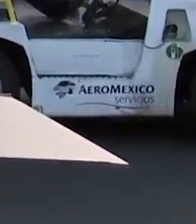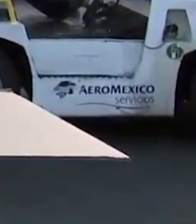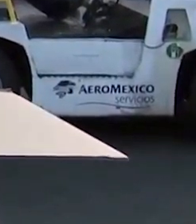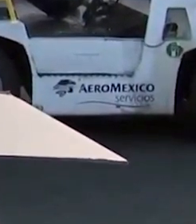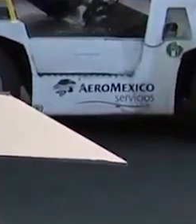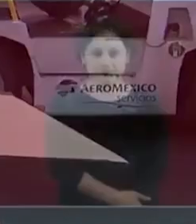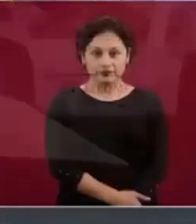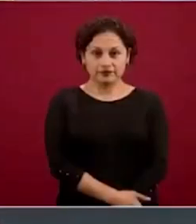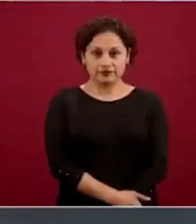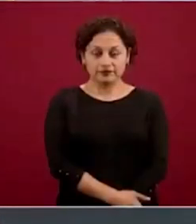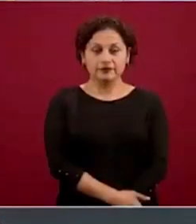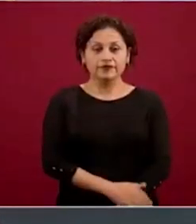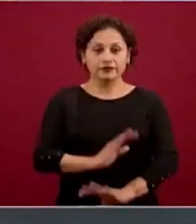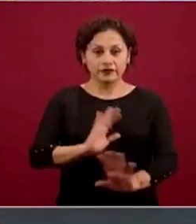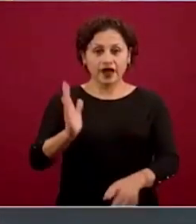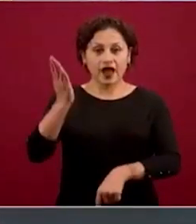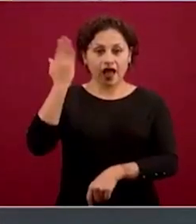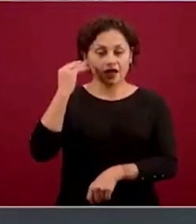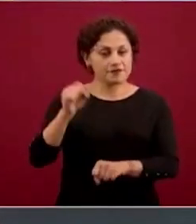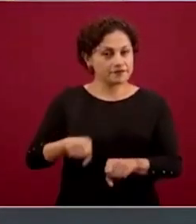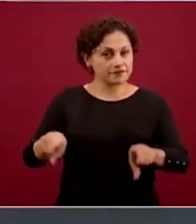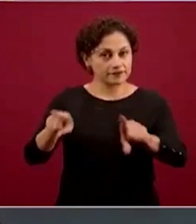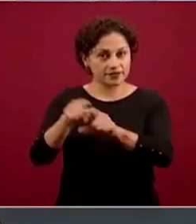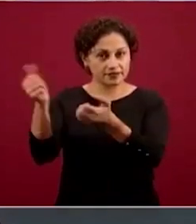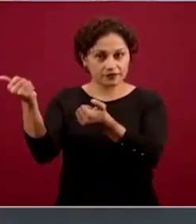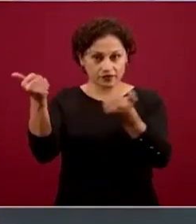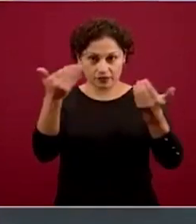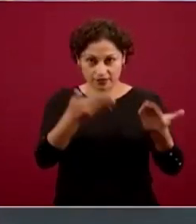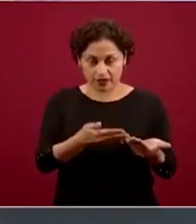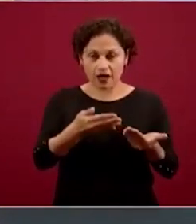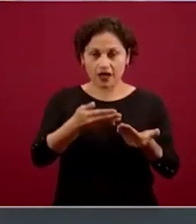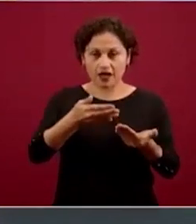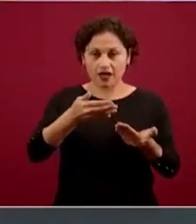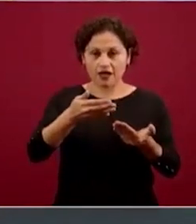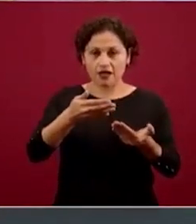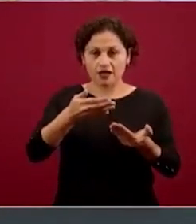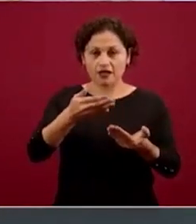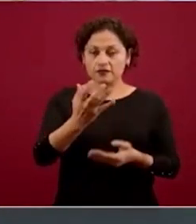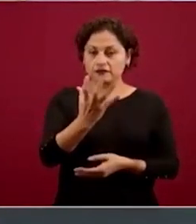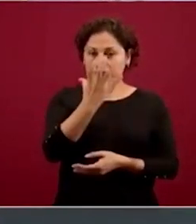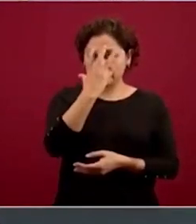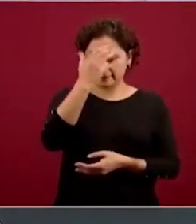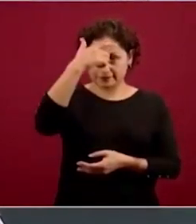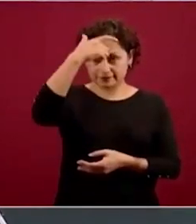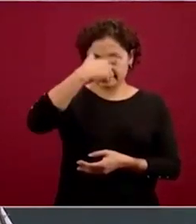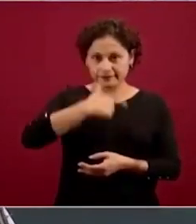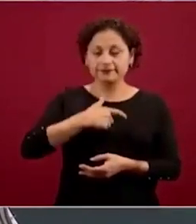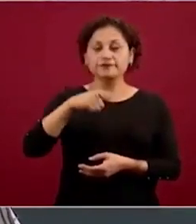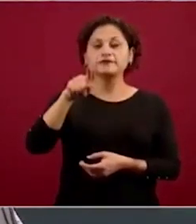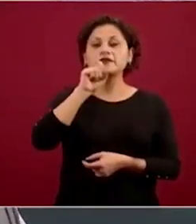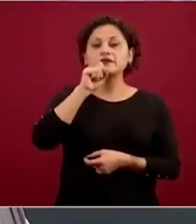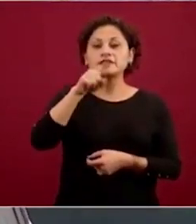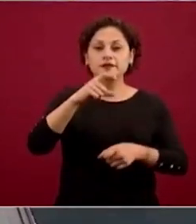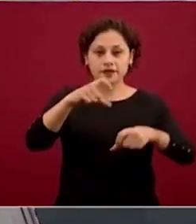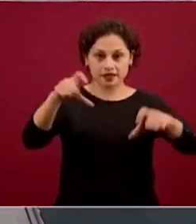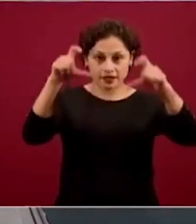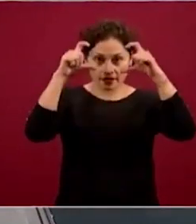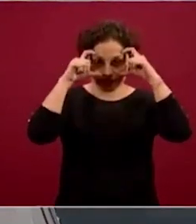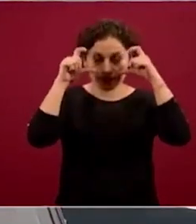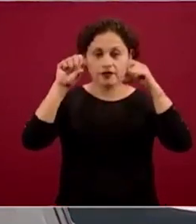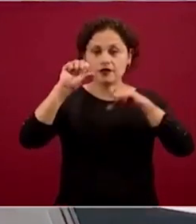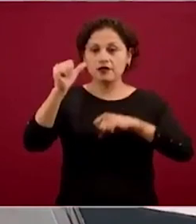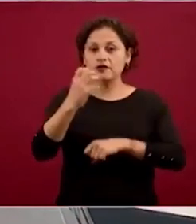embarques de esto, al igual que los cubrebocas y las gogles, así como las mascarillas N95 de alta